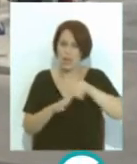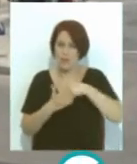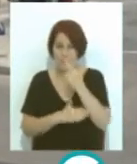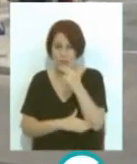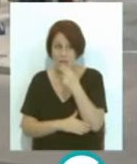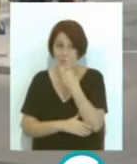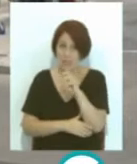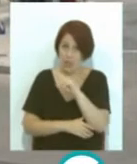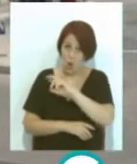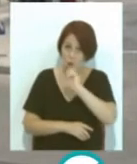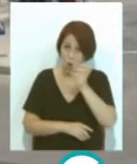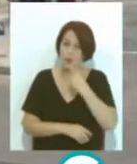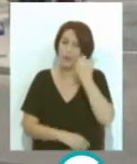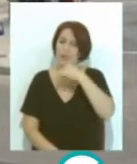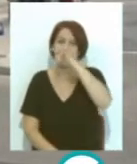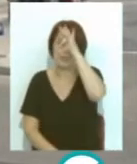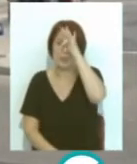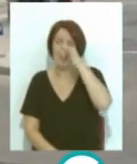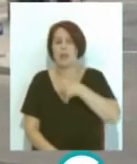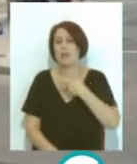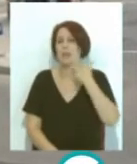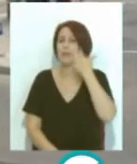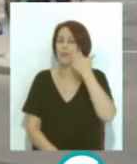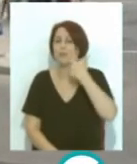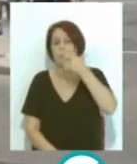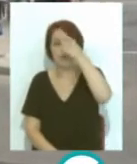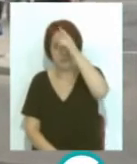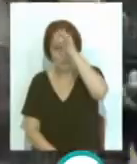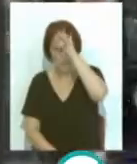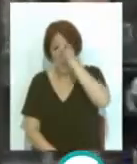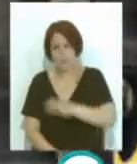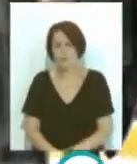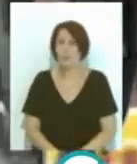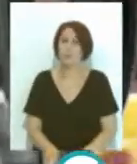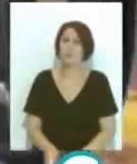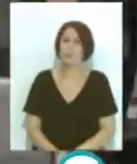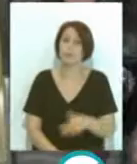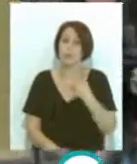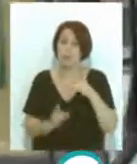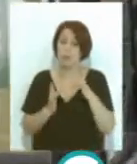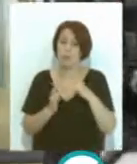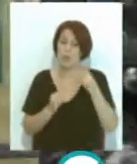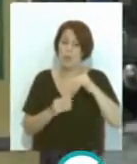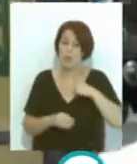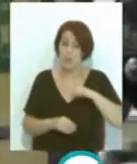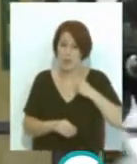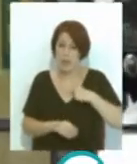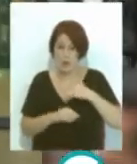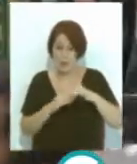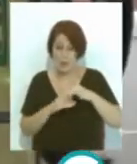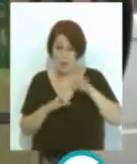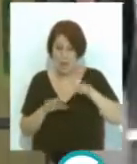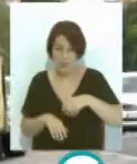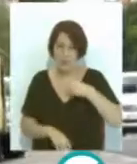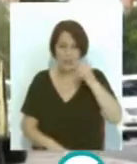otras 30 durante el fin de semana los sábados y los domingos. Aumenta las conexiones con el hospital de Puerto del Mar de